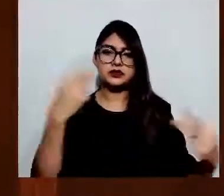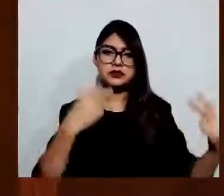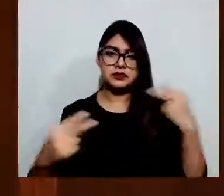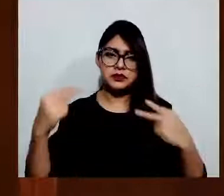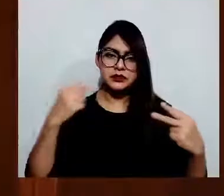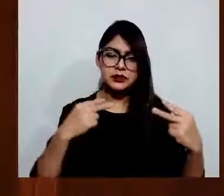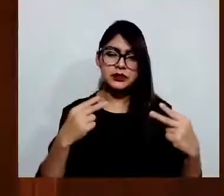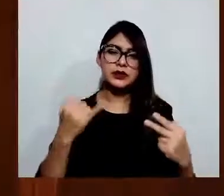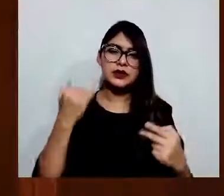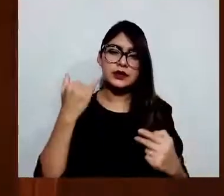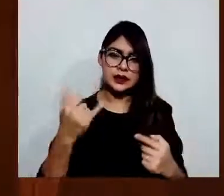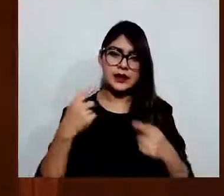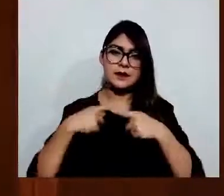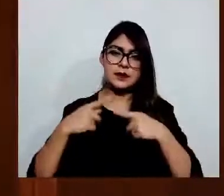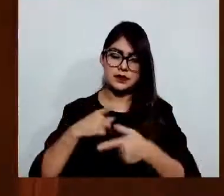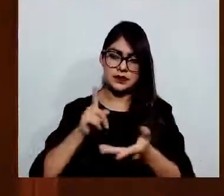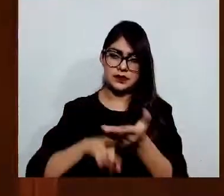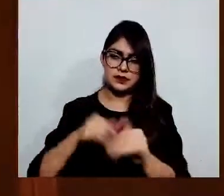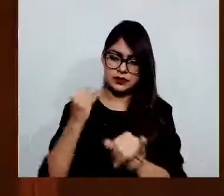plataformas digitales.